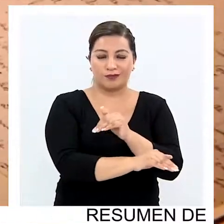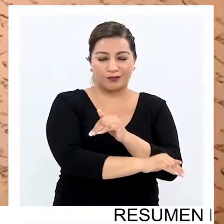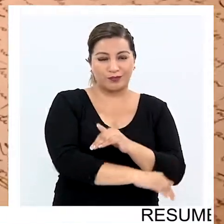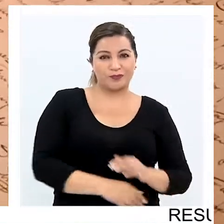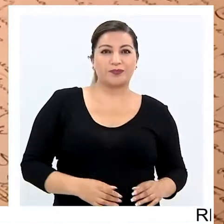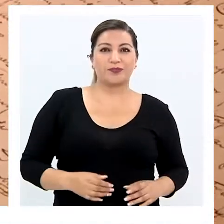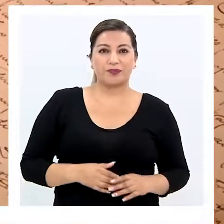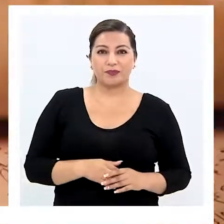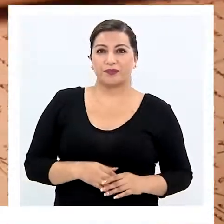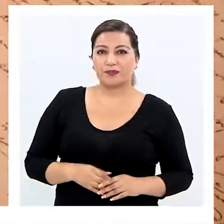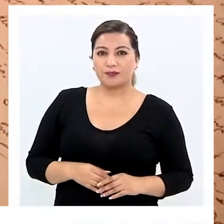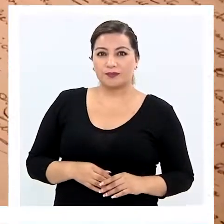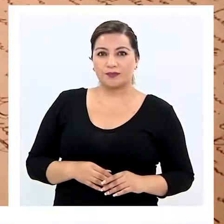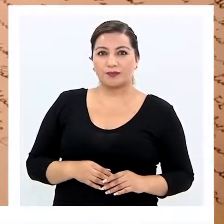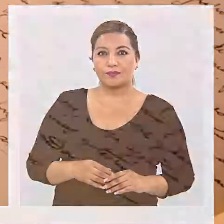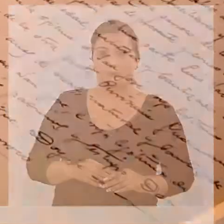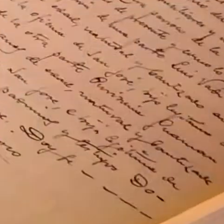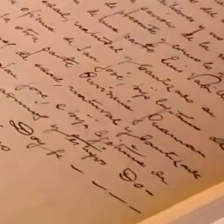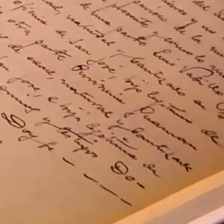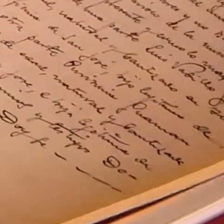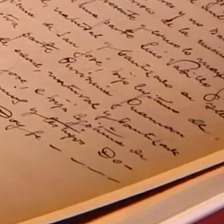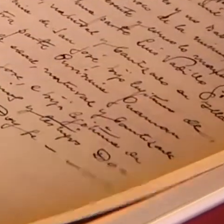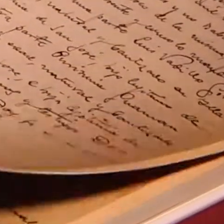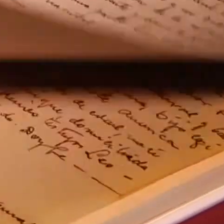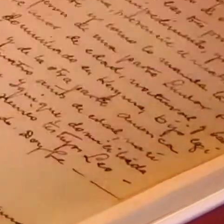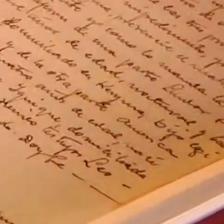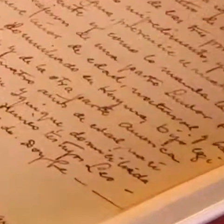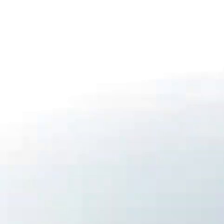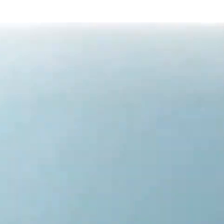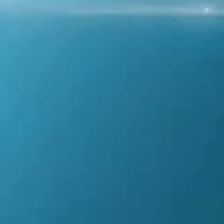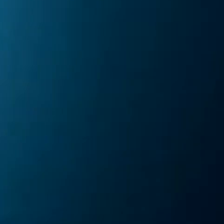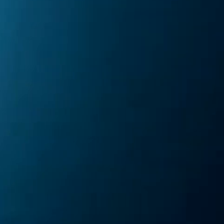...en la cual se trabajó en un proceso de 8 meses.